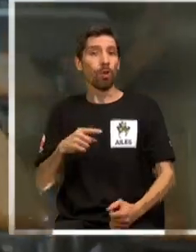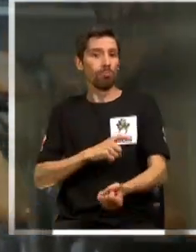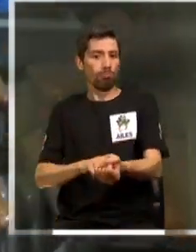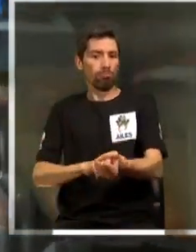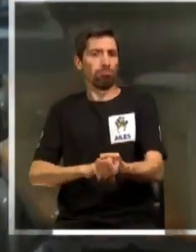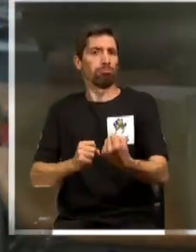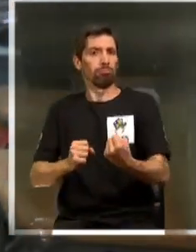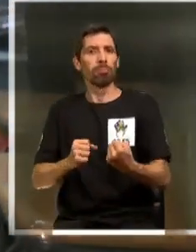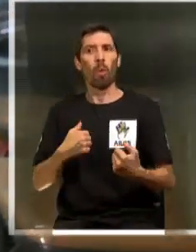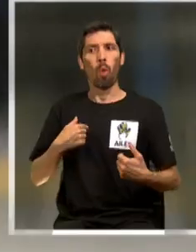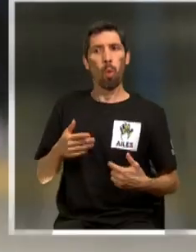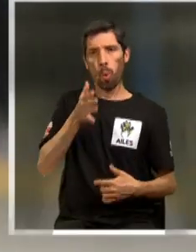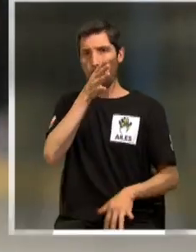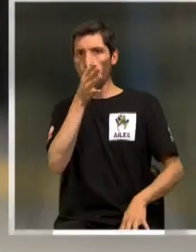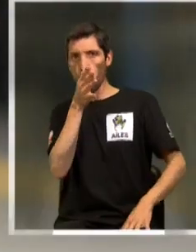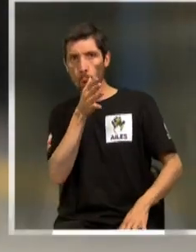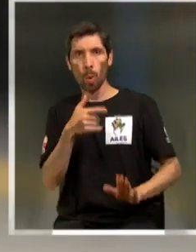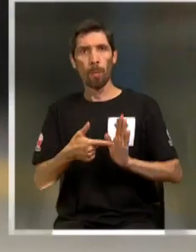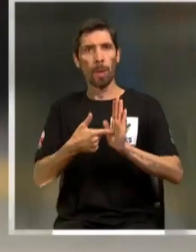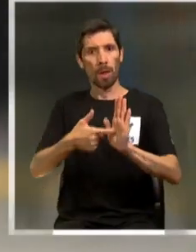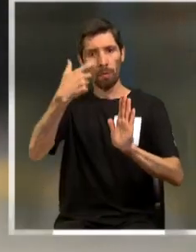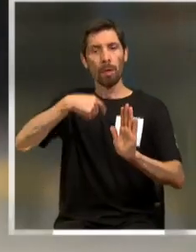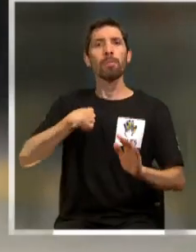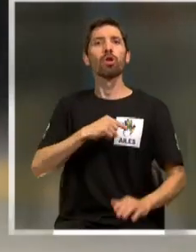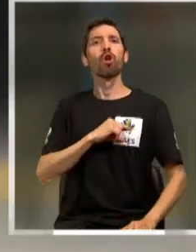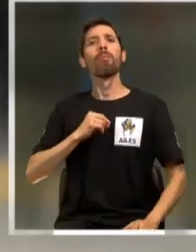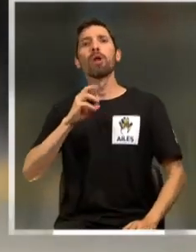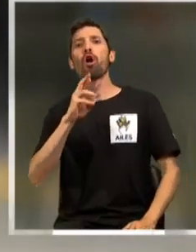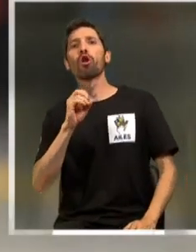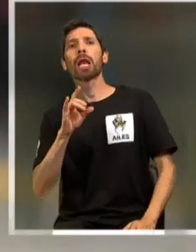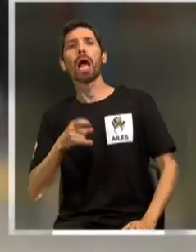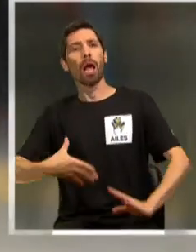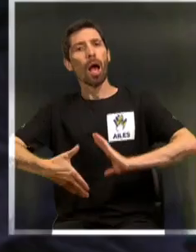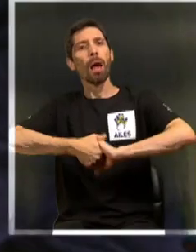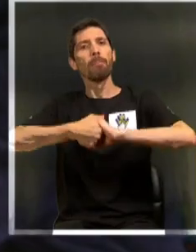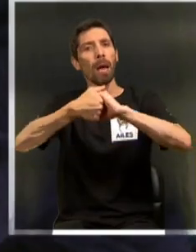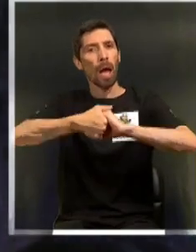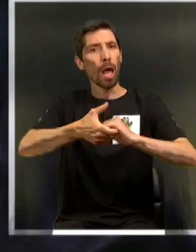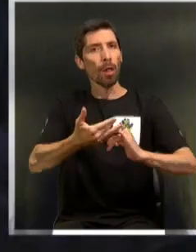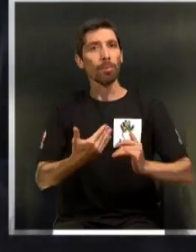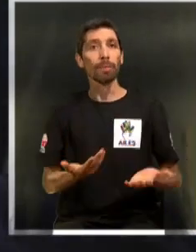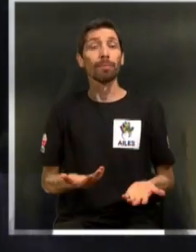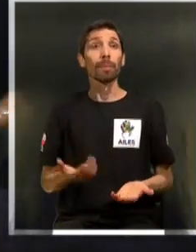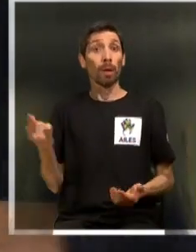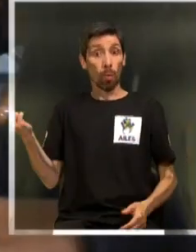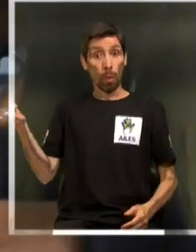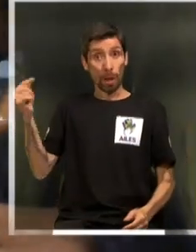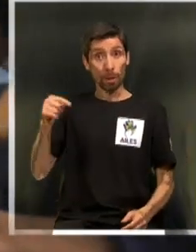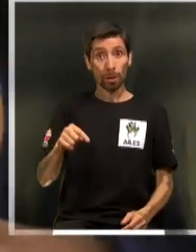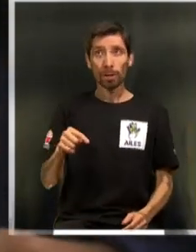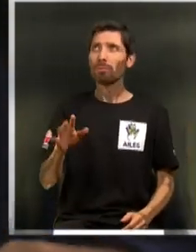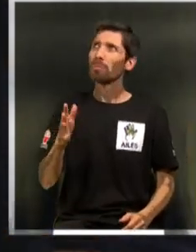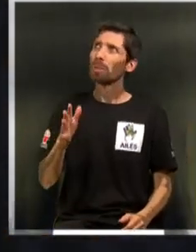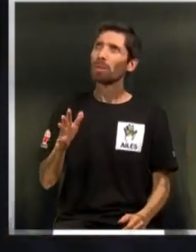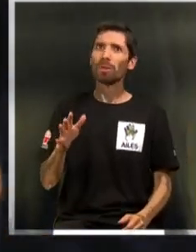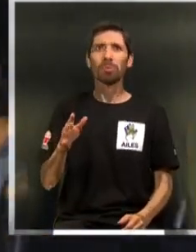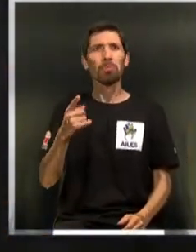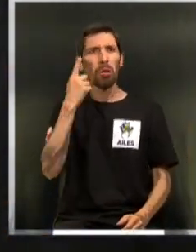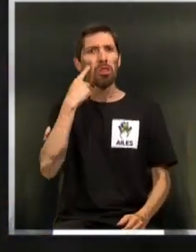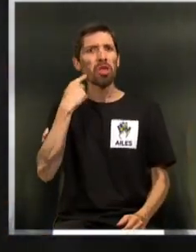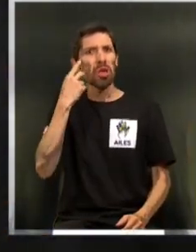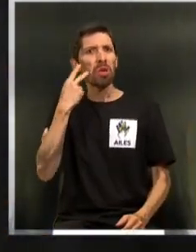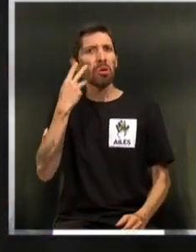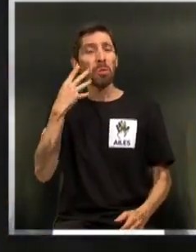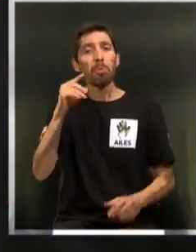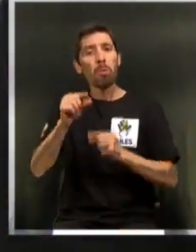él llegó el primer día canchero, presentándose, hola, mi nombre es Orlando, dándome la mano. Cuando llegó, como a los días, lo